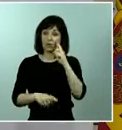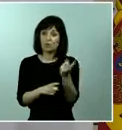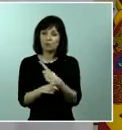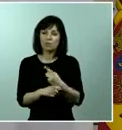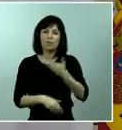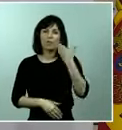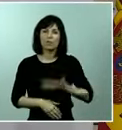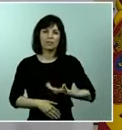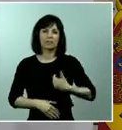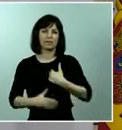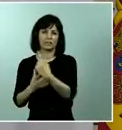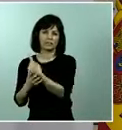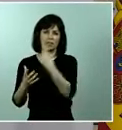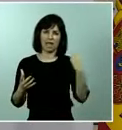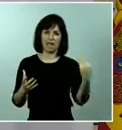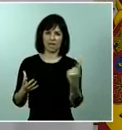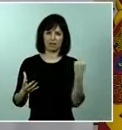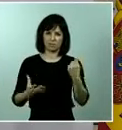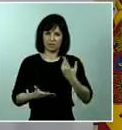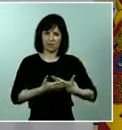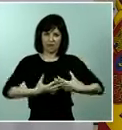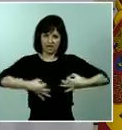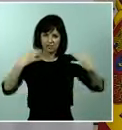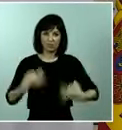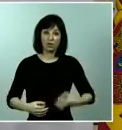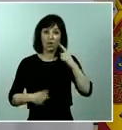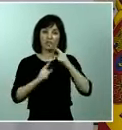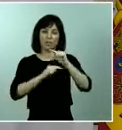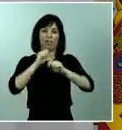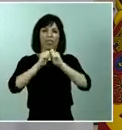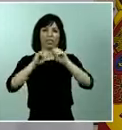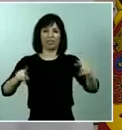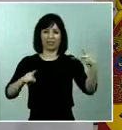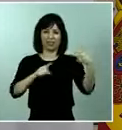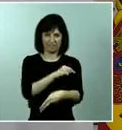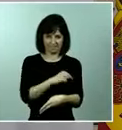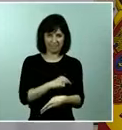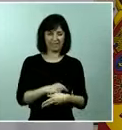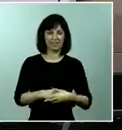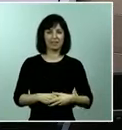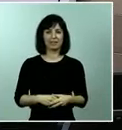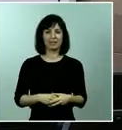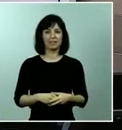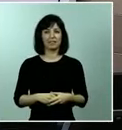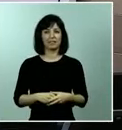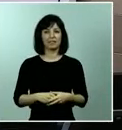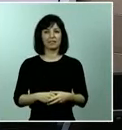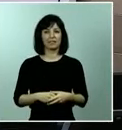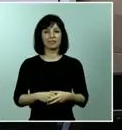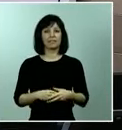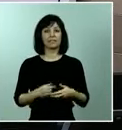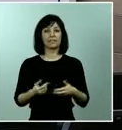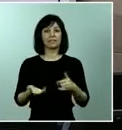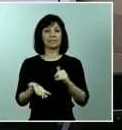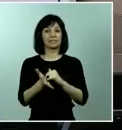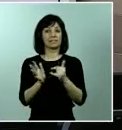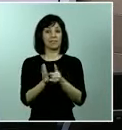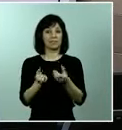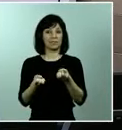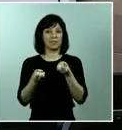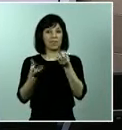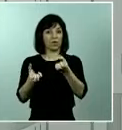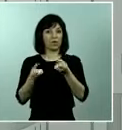evitar el contagio. Va a ser también muy importante poder garantizar que los sistemas de información permiten una adecuada